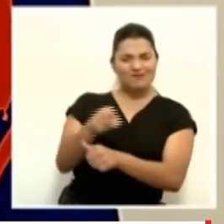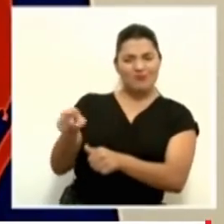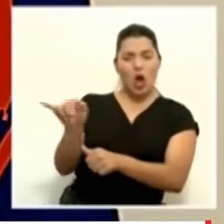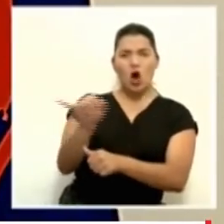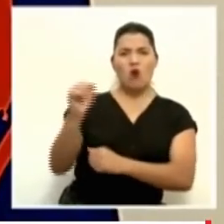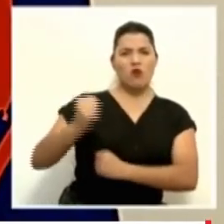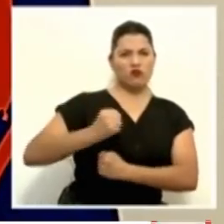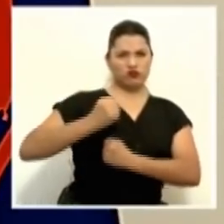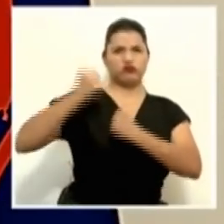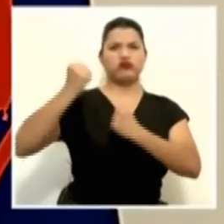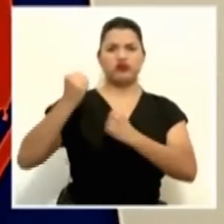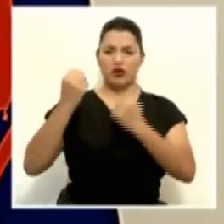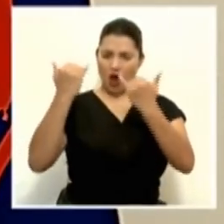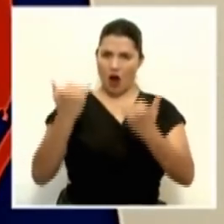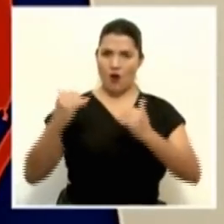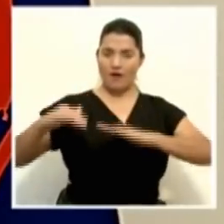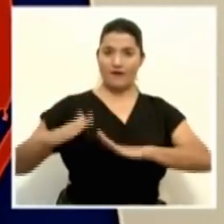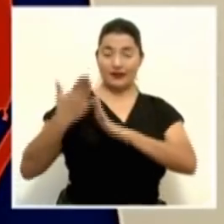en esta crisis.